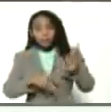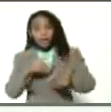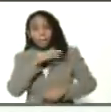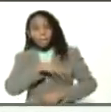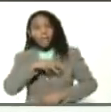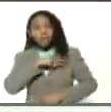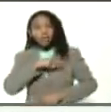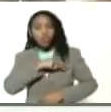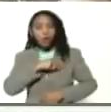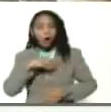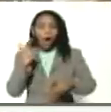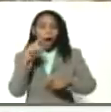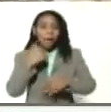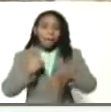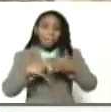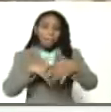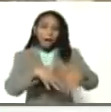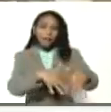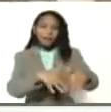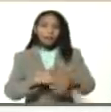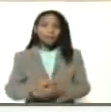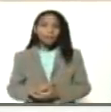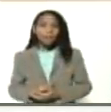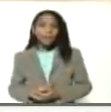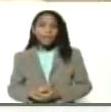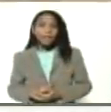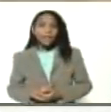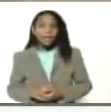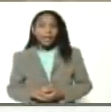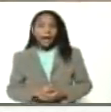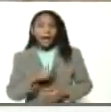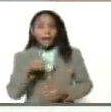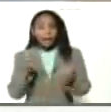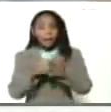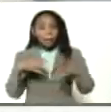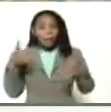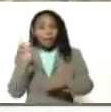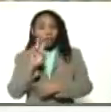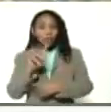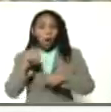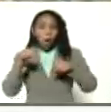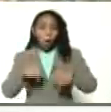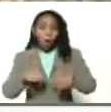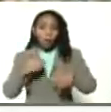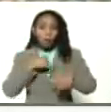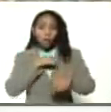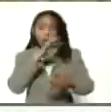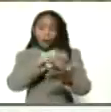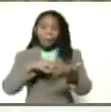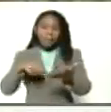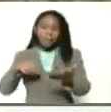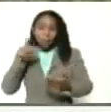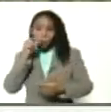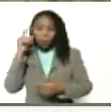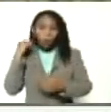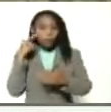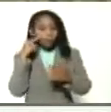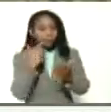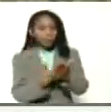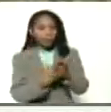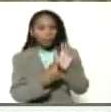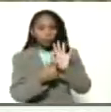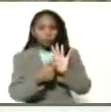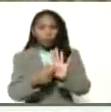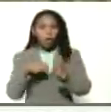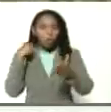Venezuela están en marcha están en marcha en el campo venezolano hoy nuestros campesinos nuestras campesinas demuestran una vez más